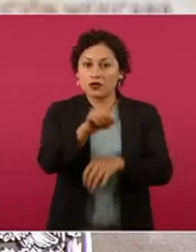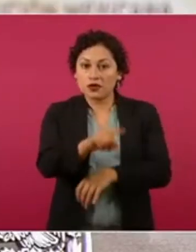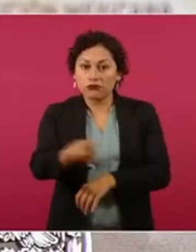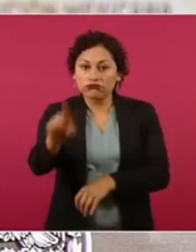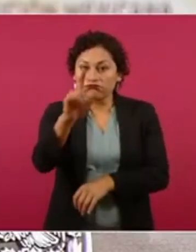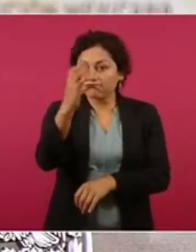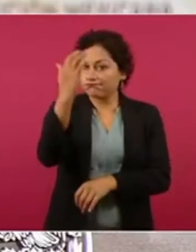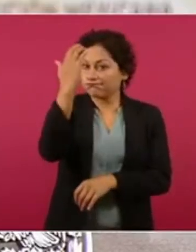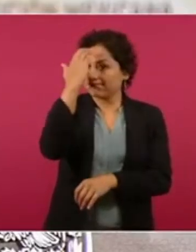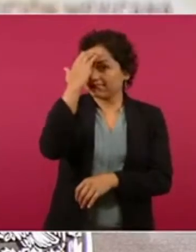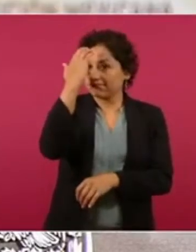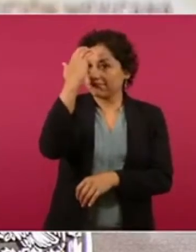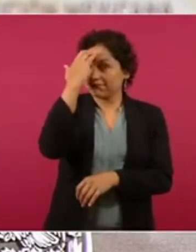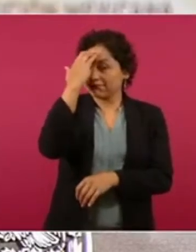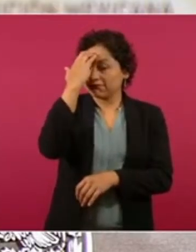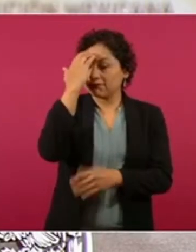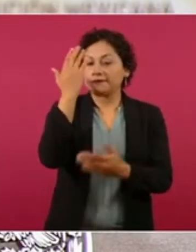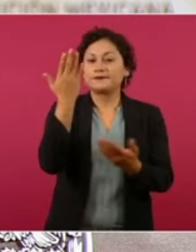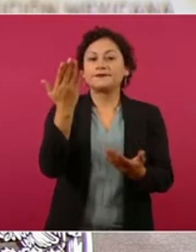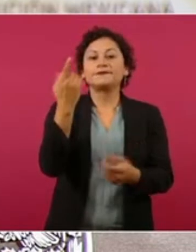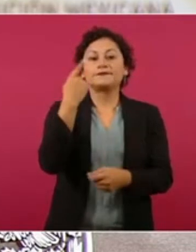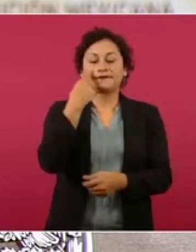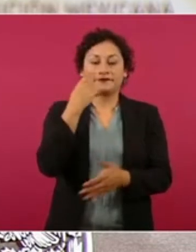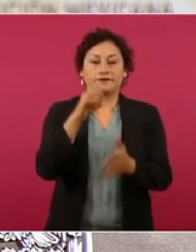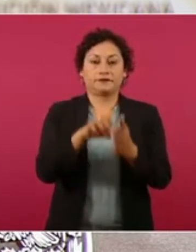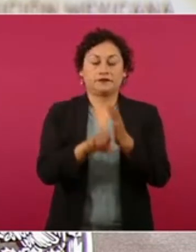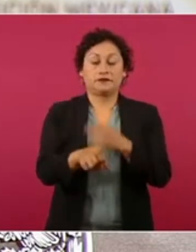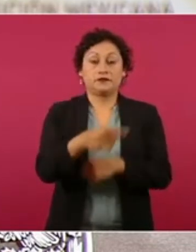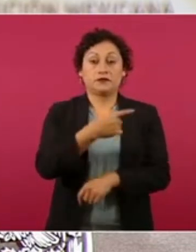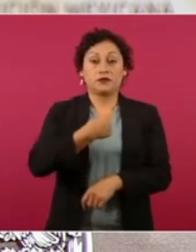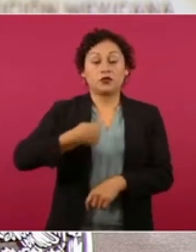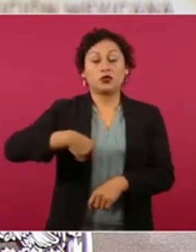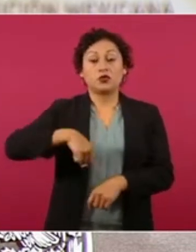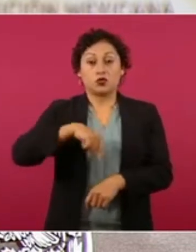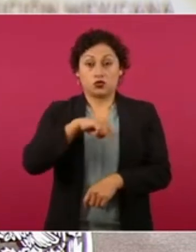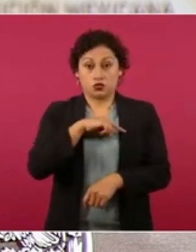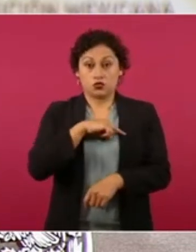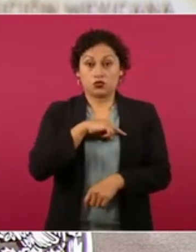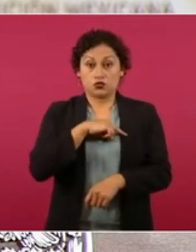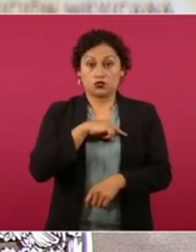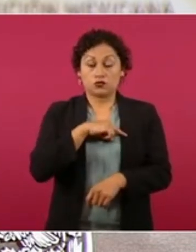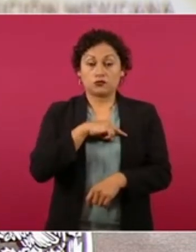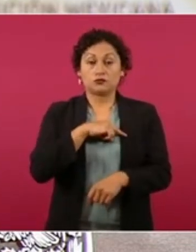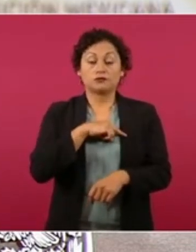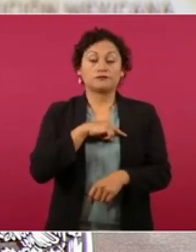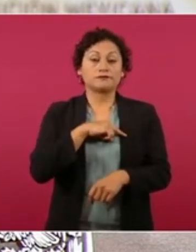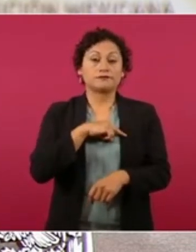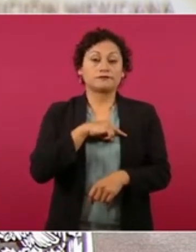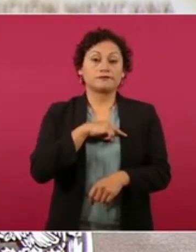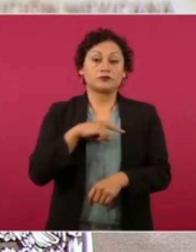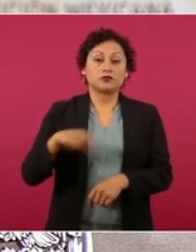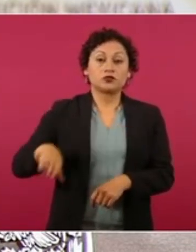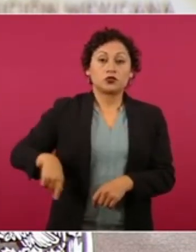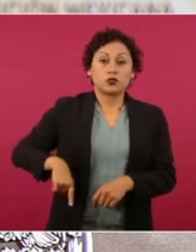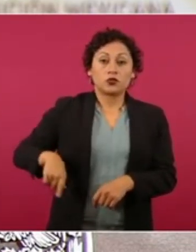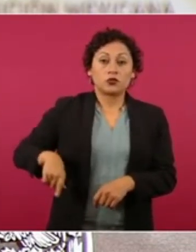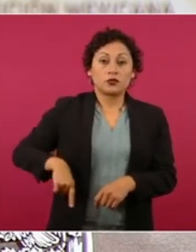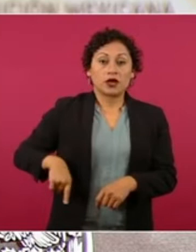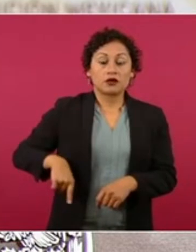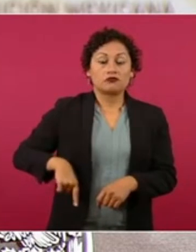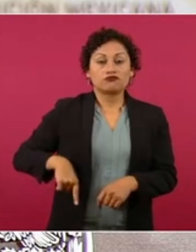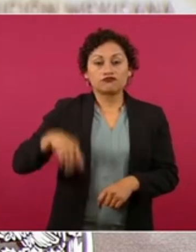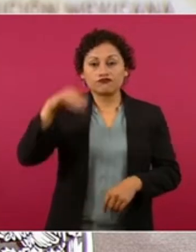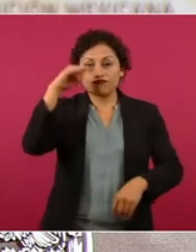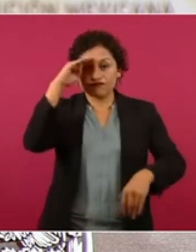con las medidas que estamos tomando se